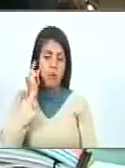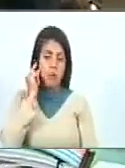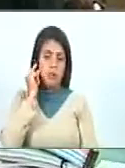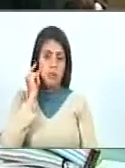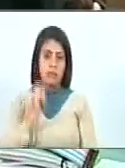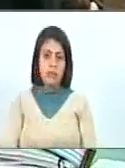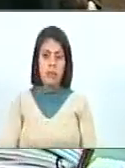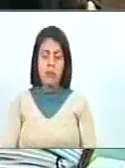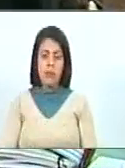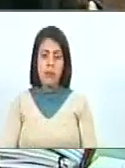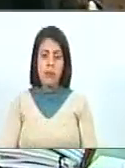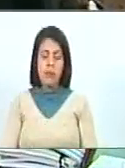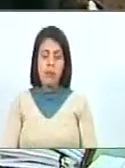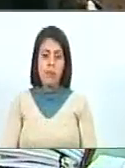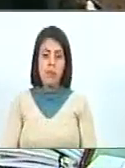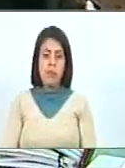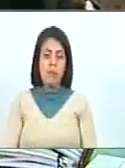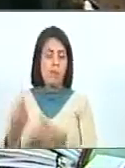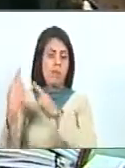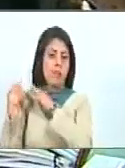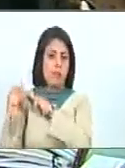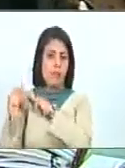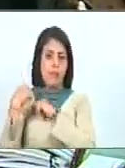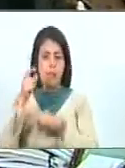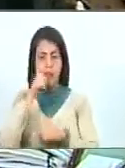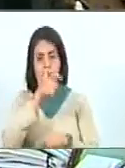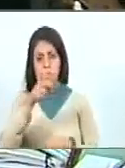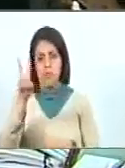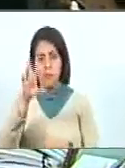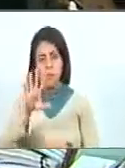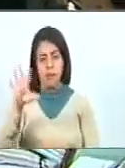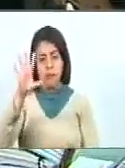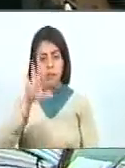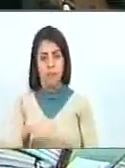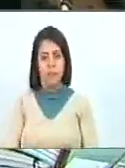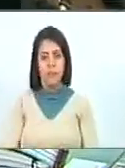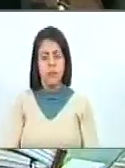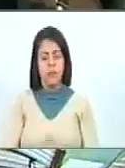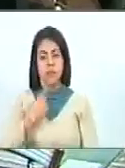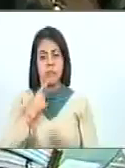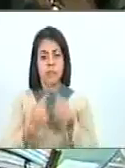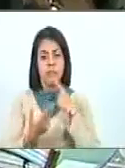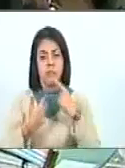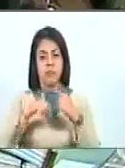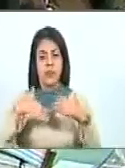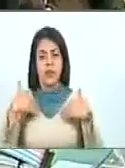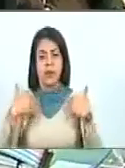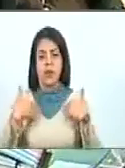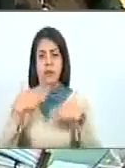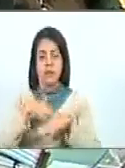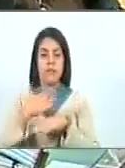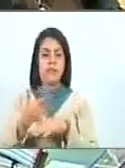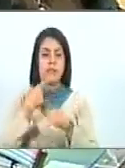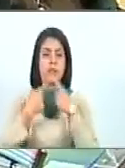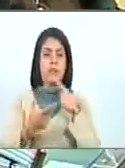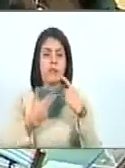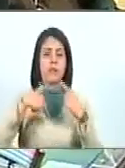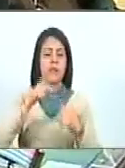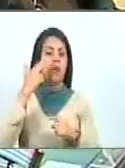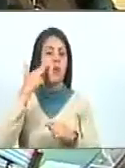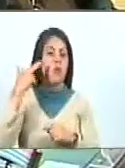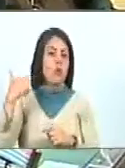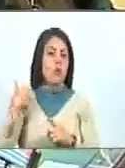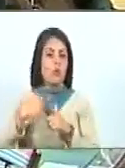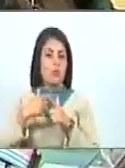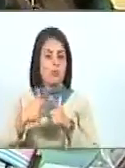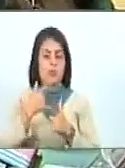como voceros y voceras del pueblo de Venezuela, expresar nuestra alegría, expresar nuestro orgullo,